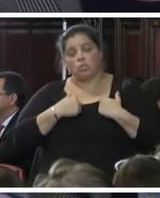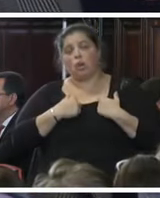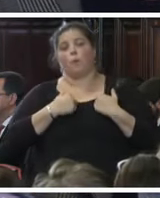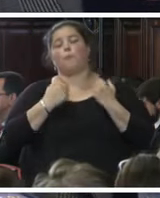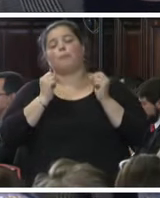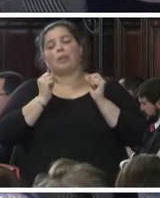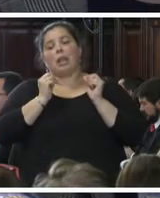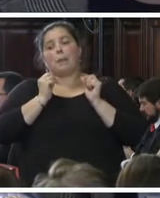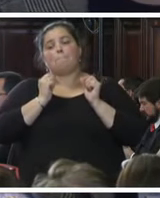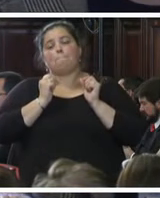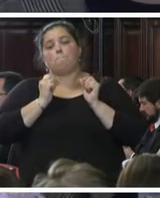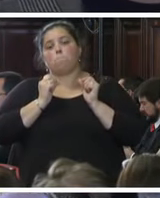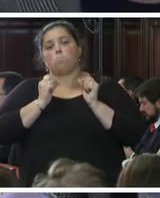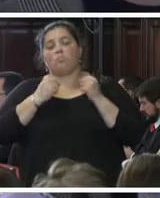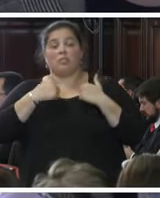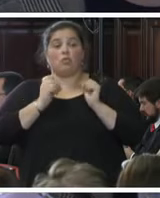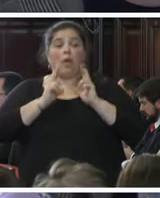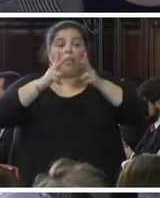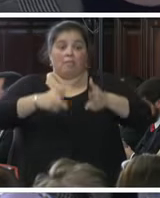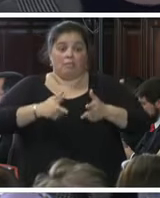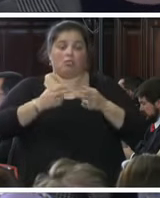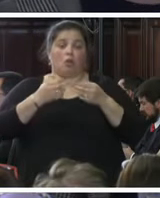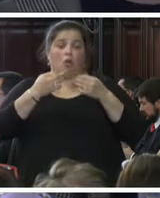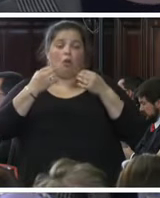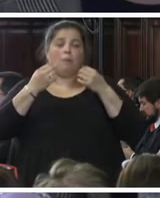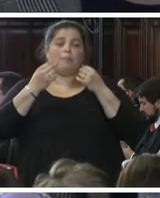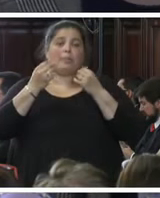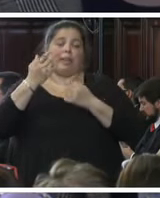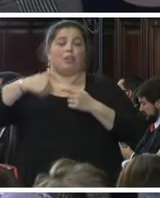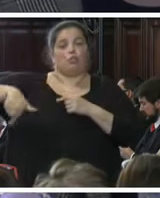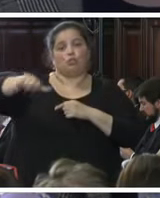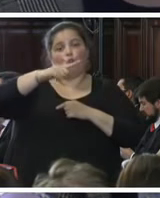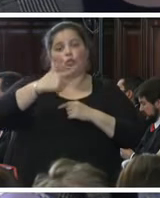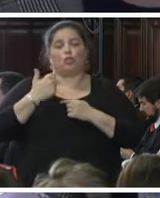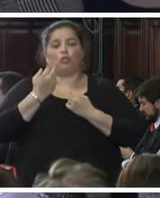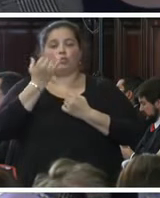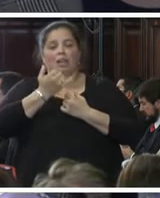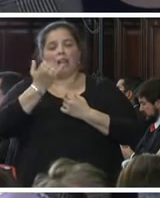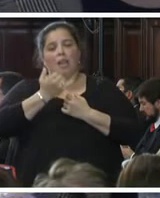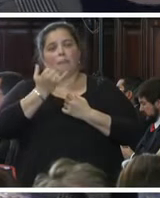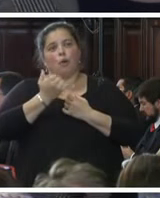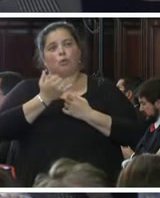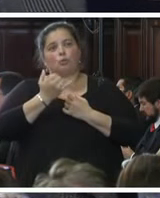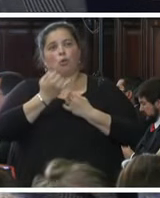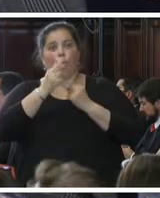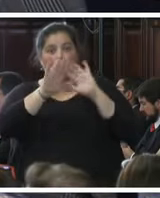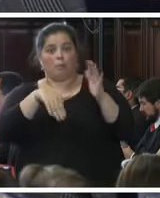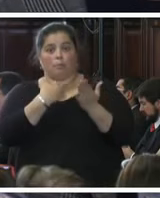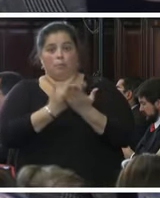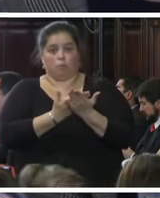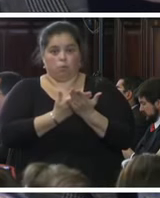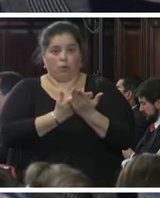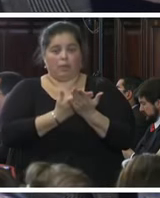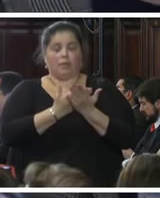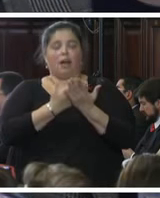mucho énfasis nosotros tenemos en la propuesta del